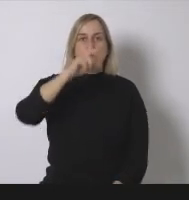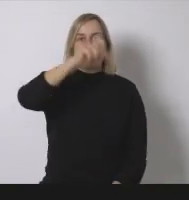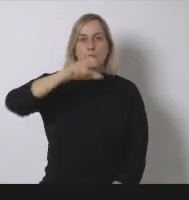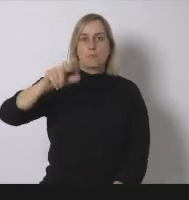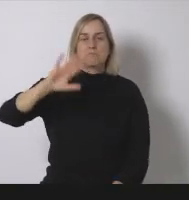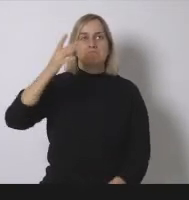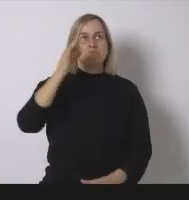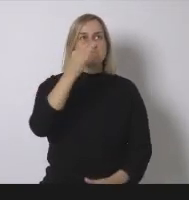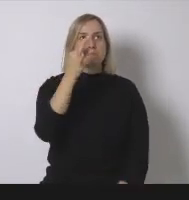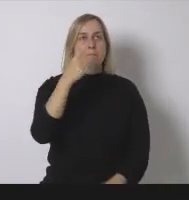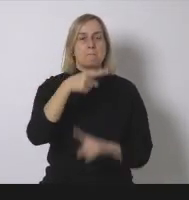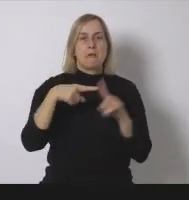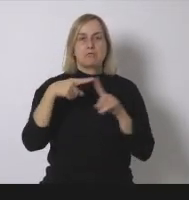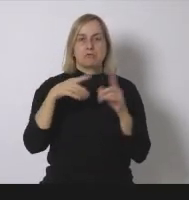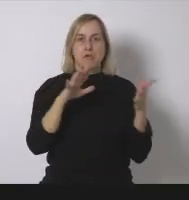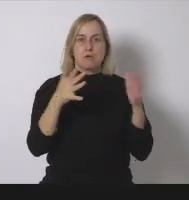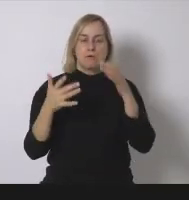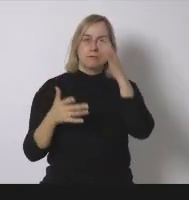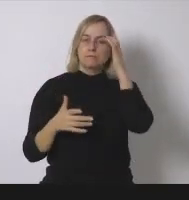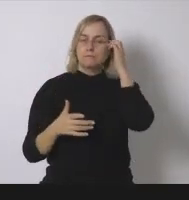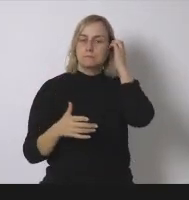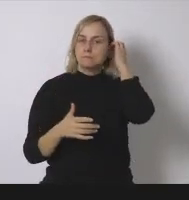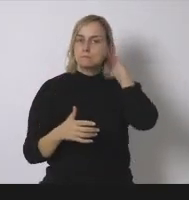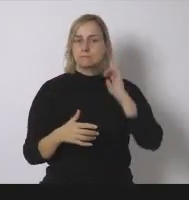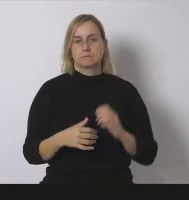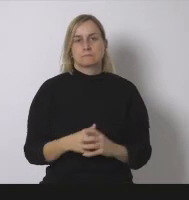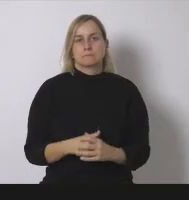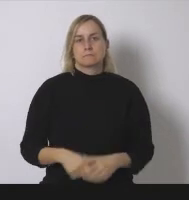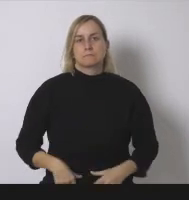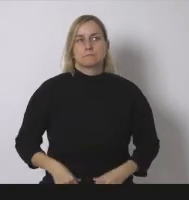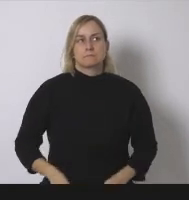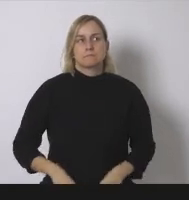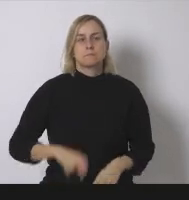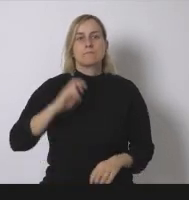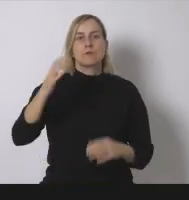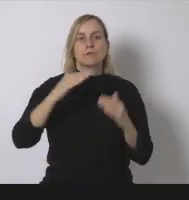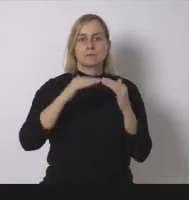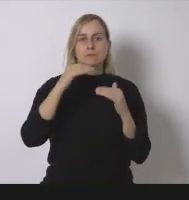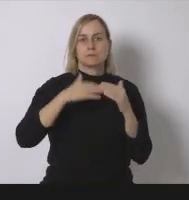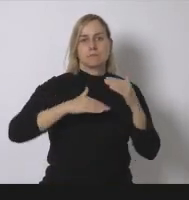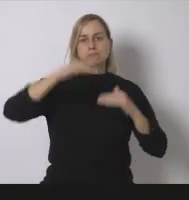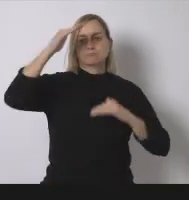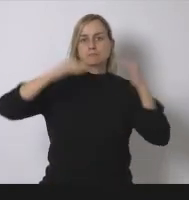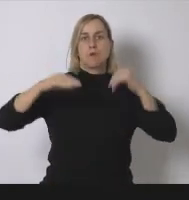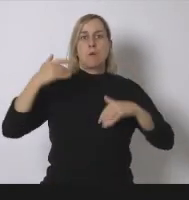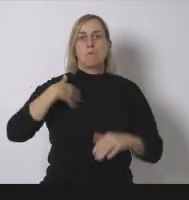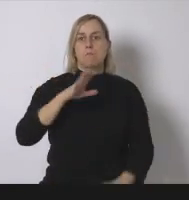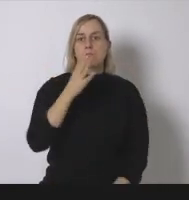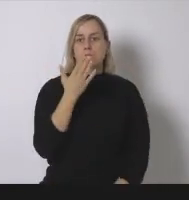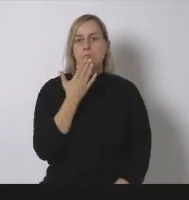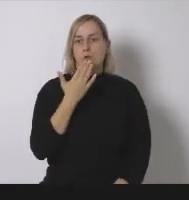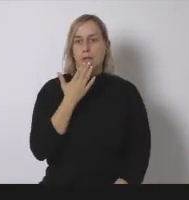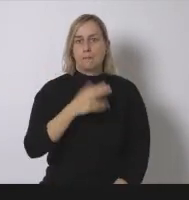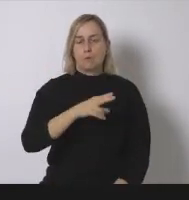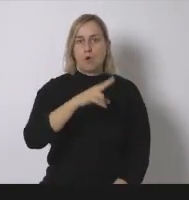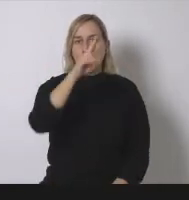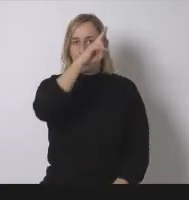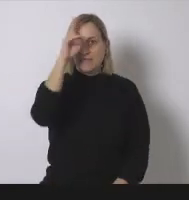mucho mayores otras como Madrid pues es verdad que en Madrid no hay industria es menor pero